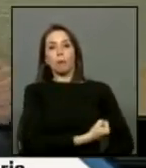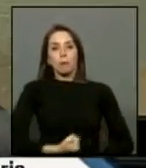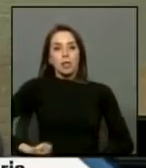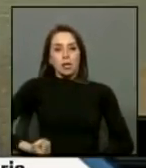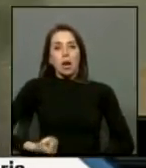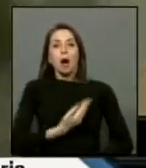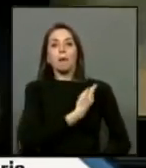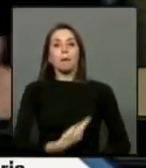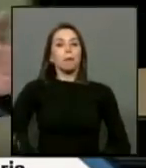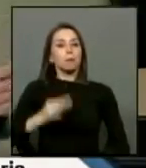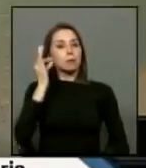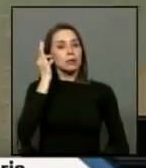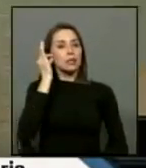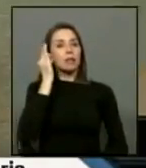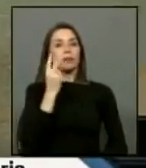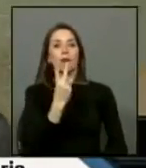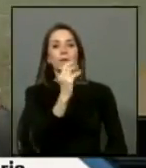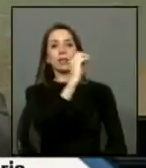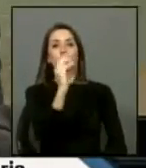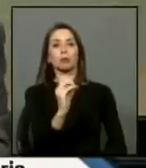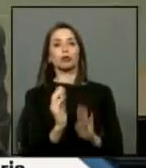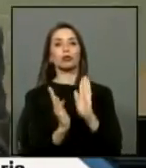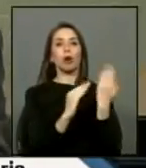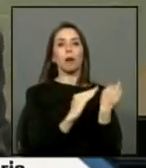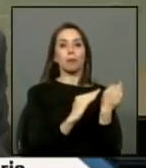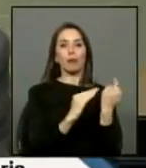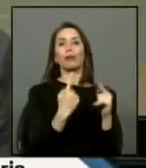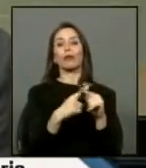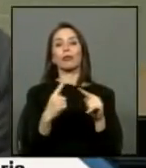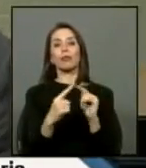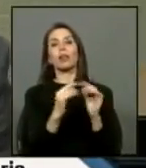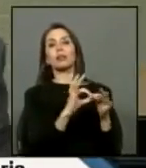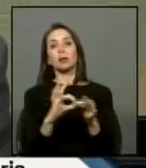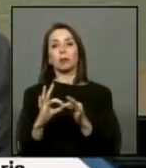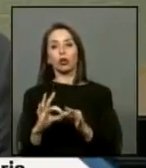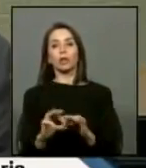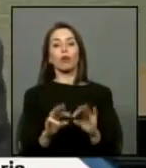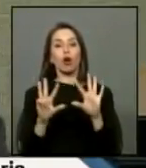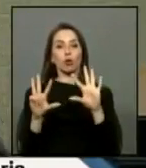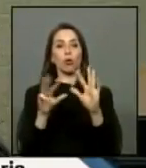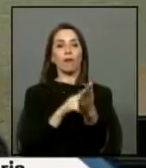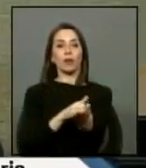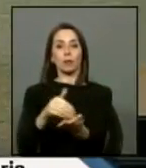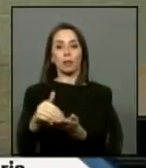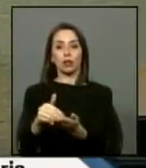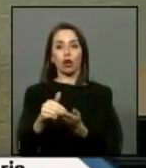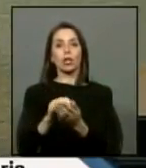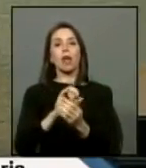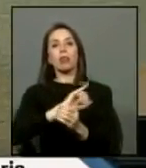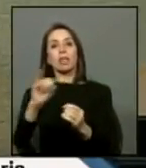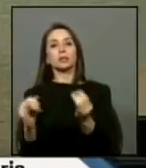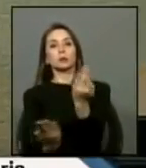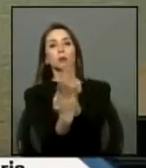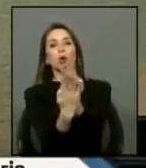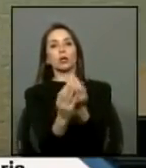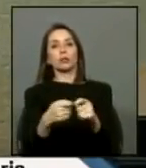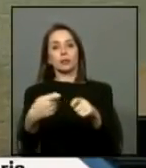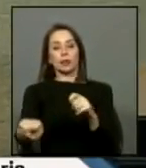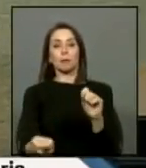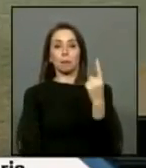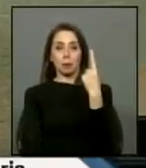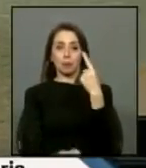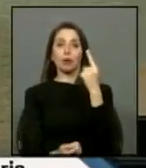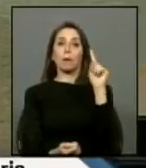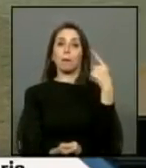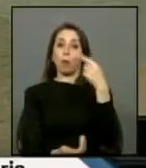presidenta marca 20 puntos bueno en fin por una serie de razones pero el de los nueve millones viene de atrasito partimos con